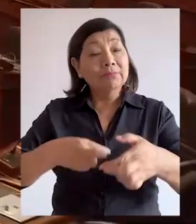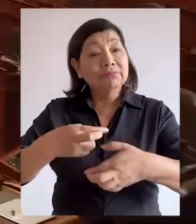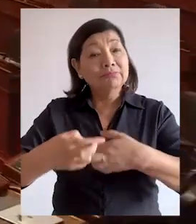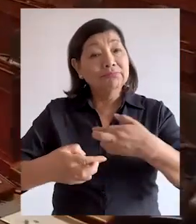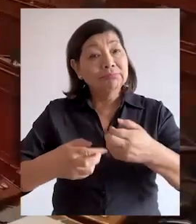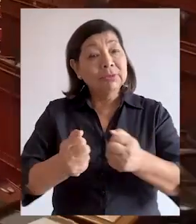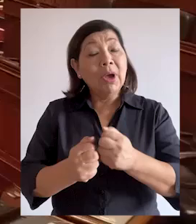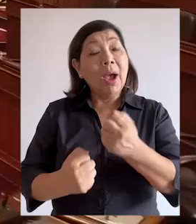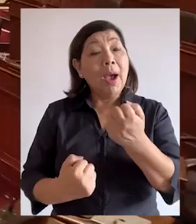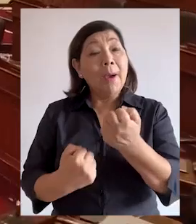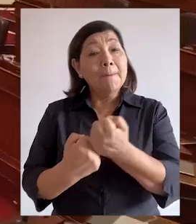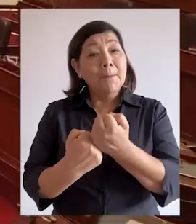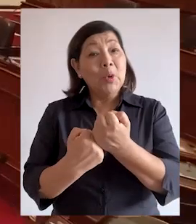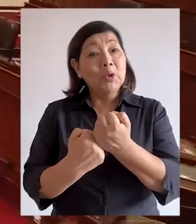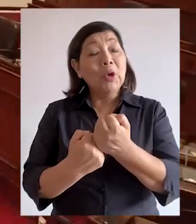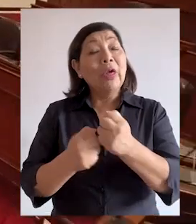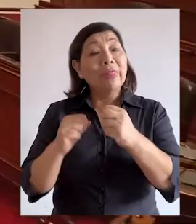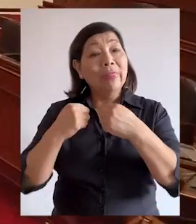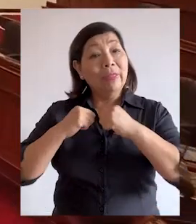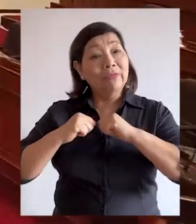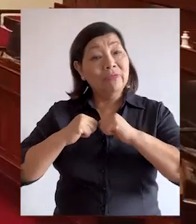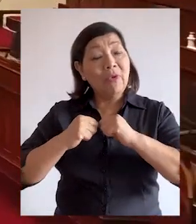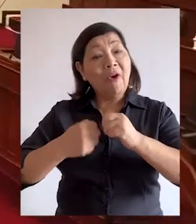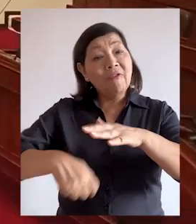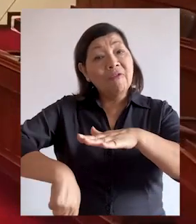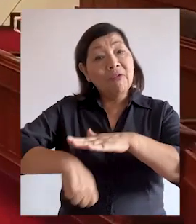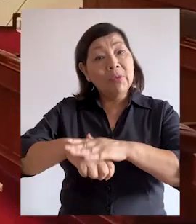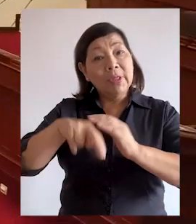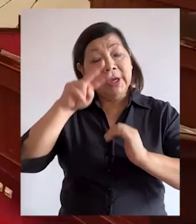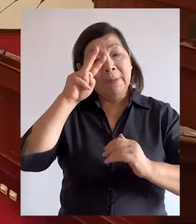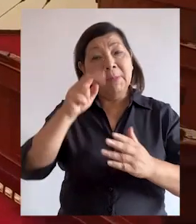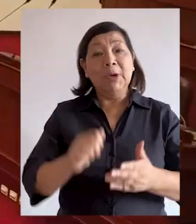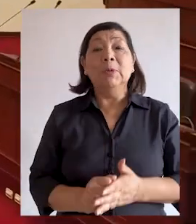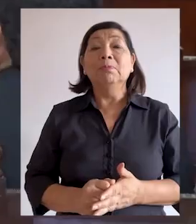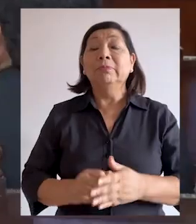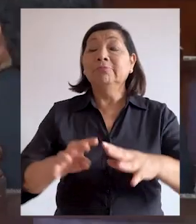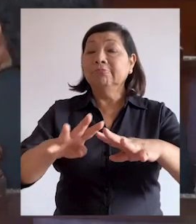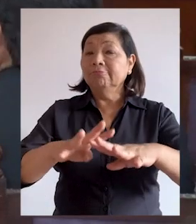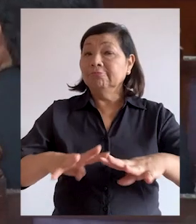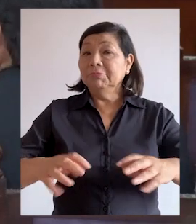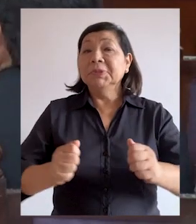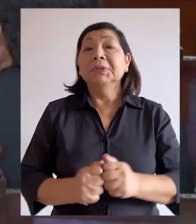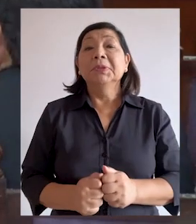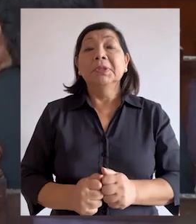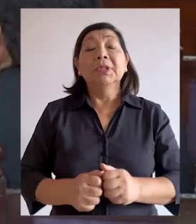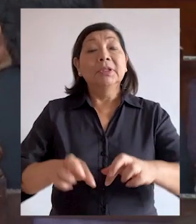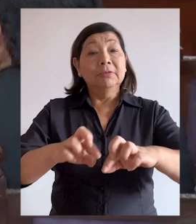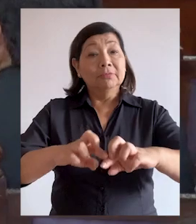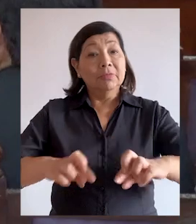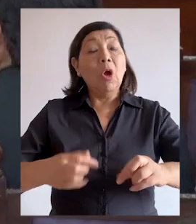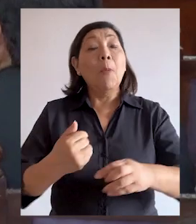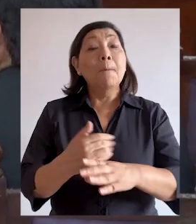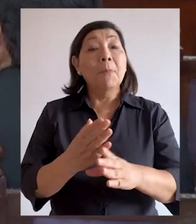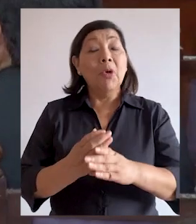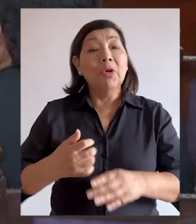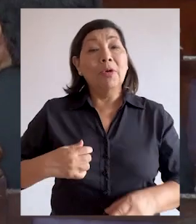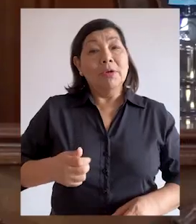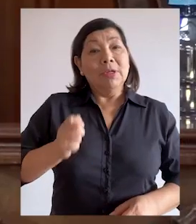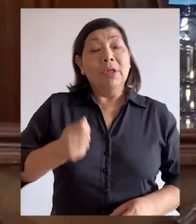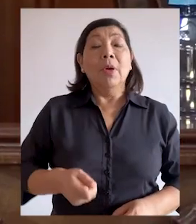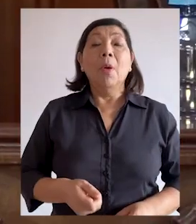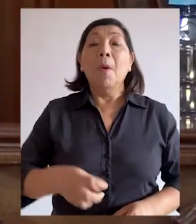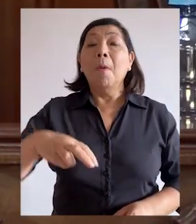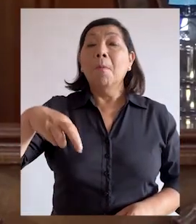procedimiento concursal de apoyo a la actividad deportiva futbolística en el Perú. En las audiencias públicas, el Pleno, conformado por los